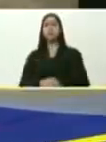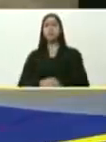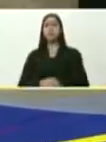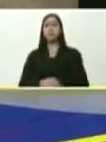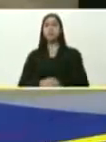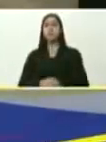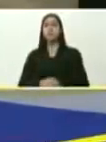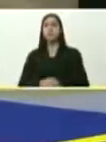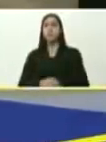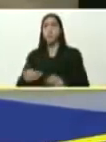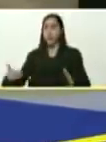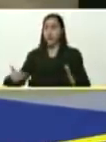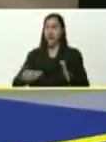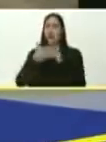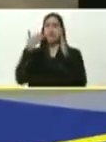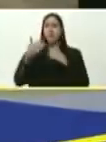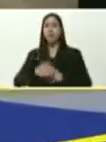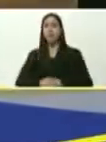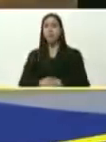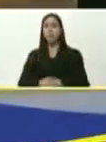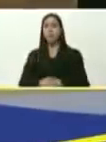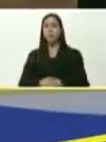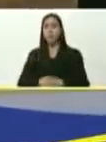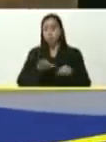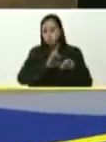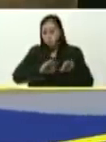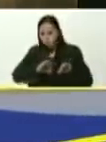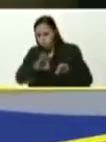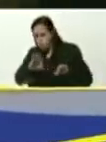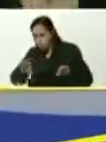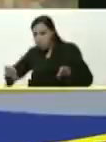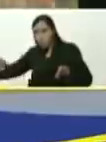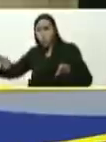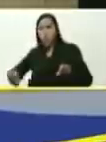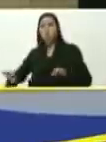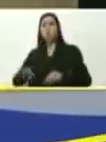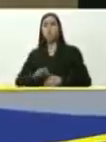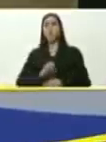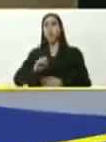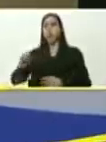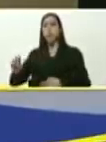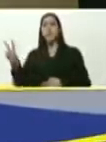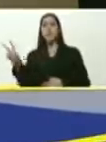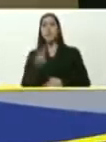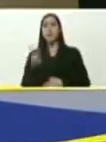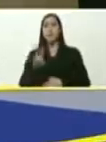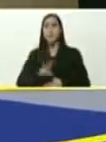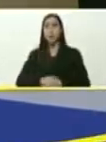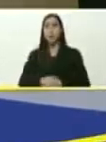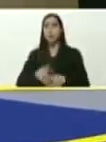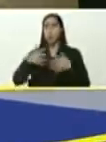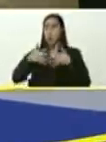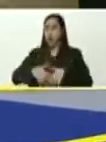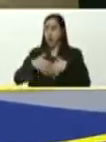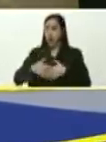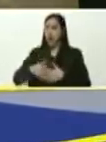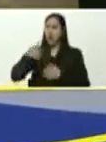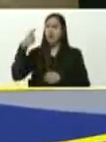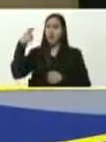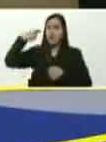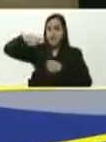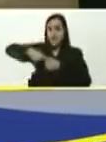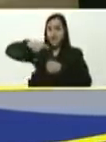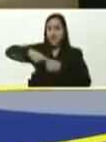atacaron, los, gasoductos, del oriente, del país, las plantas, de producción, de gas,